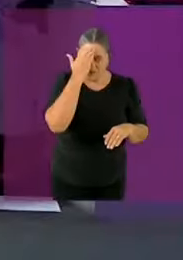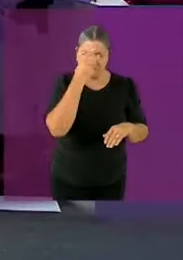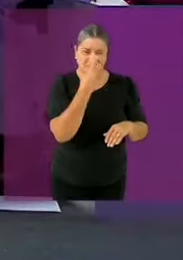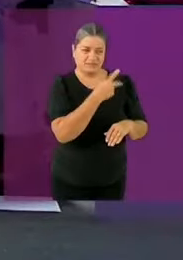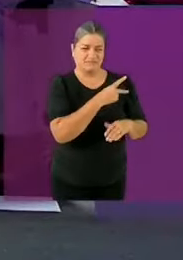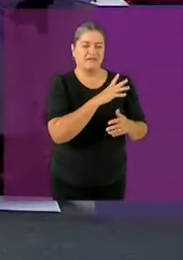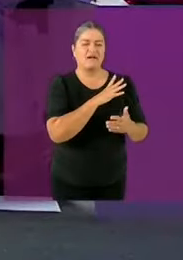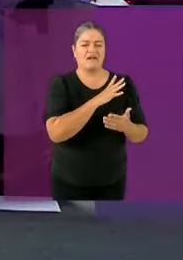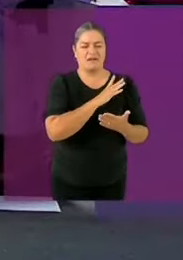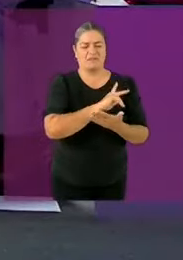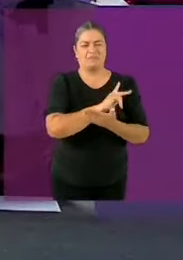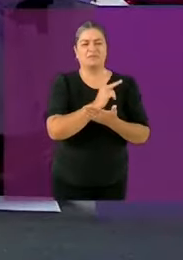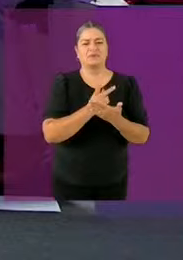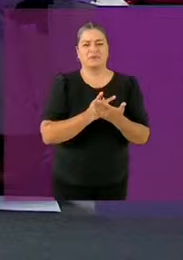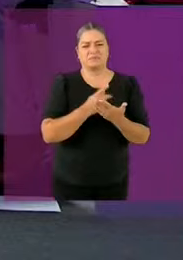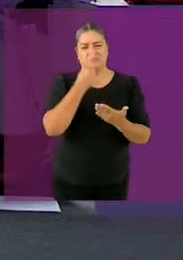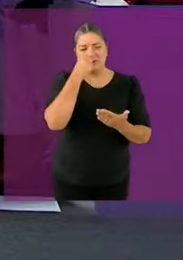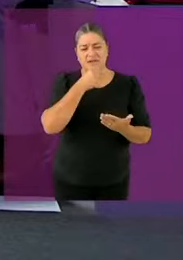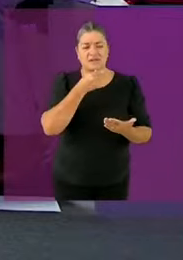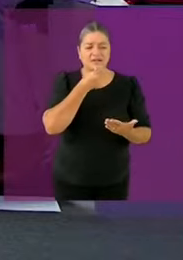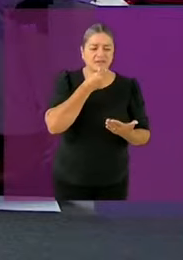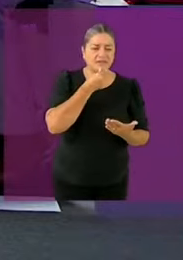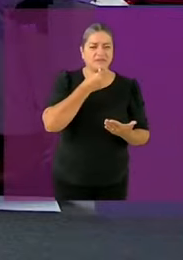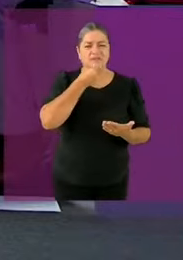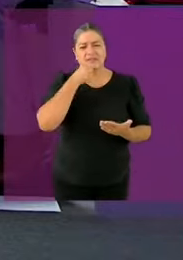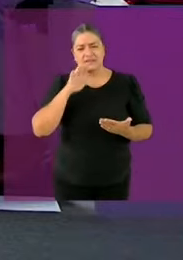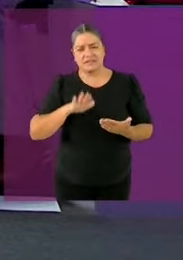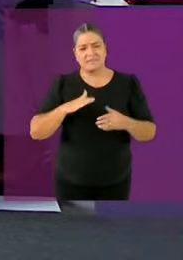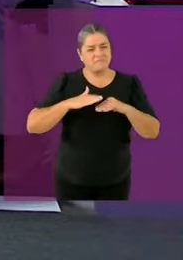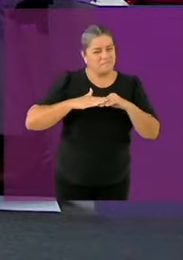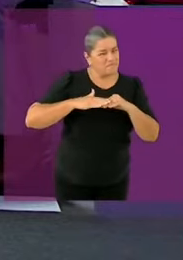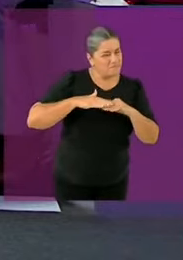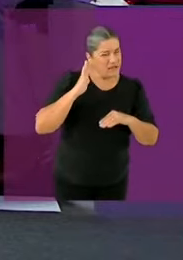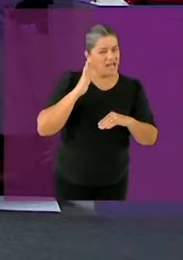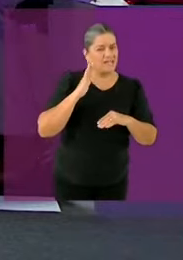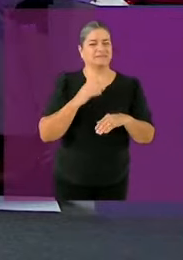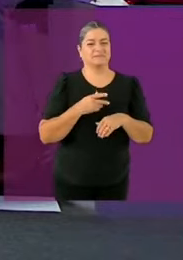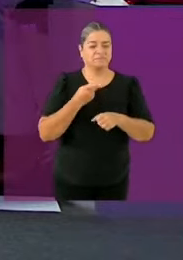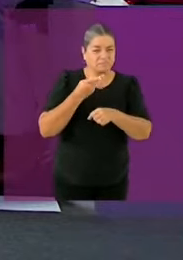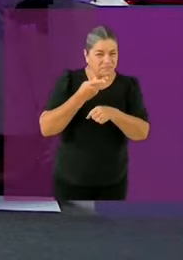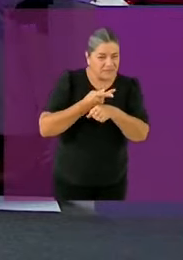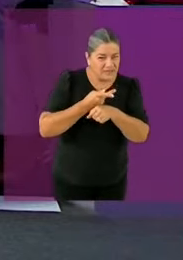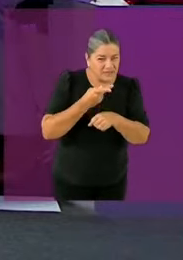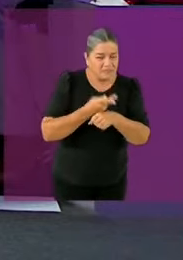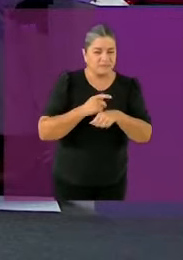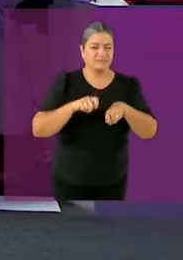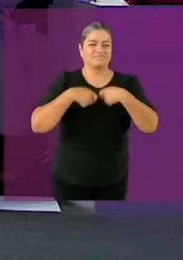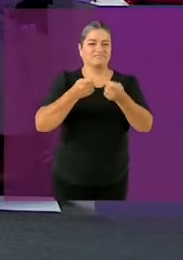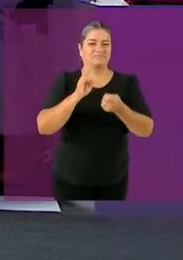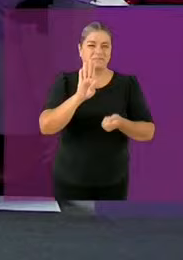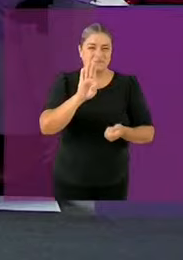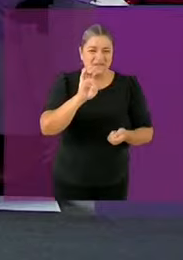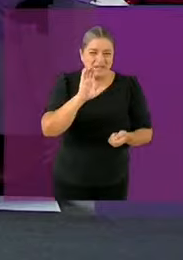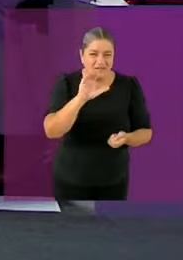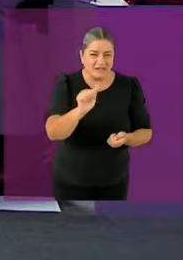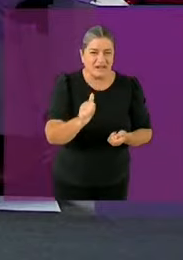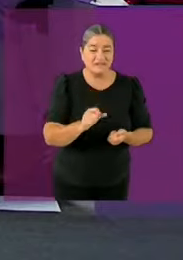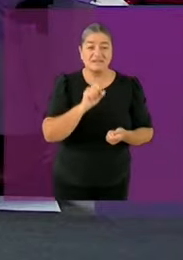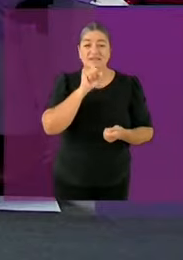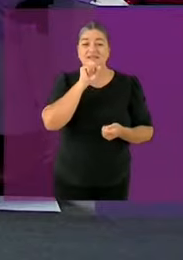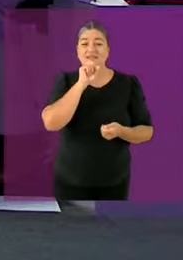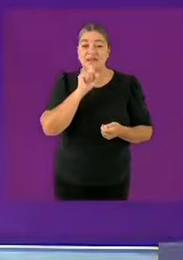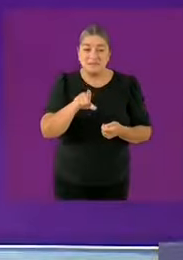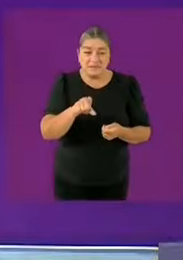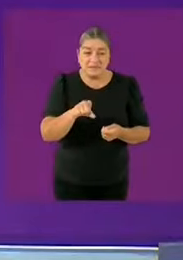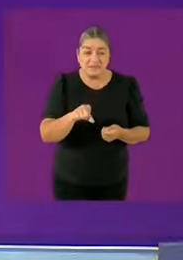para jóvenes de preparatoria más universidades y estamos estamos planteando por supuesto aumento al salario mínimo que quede